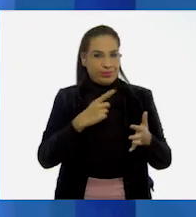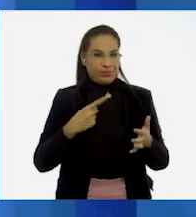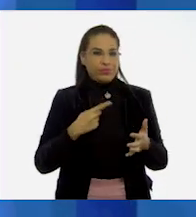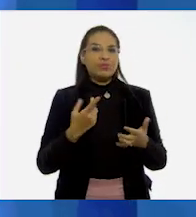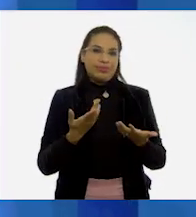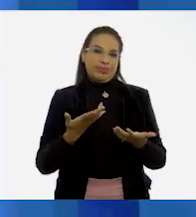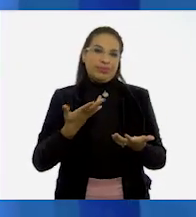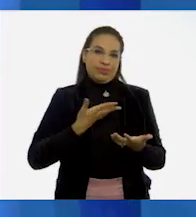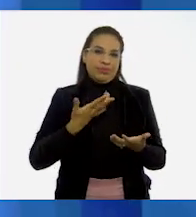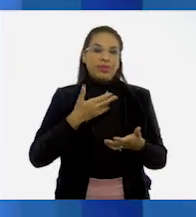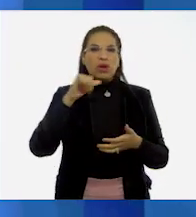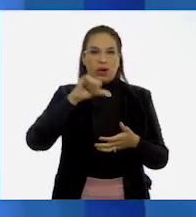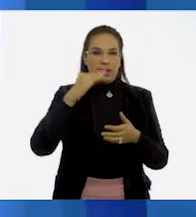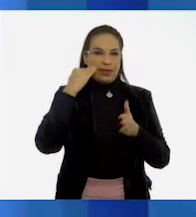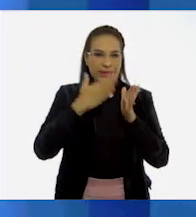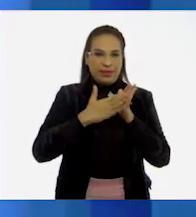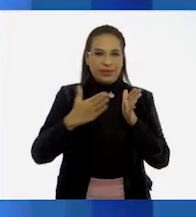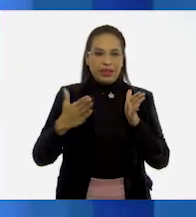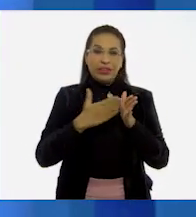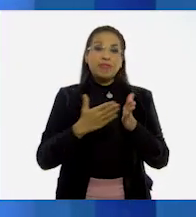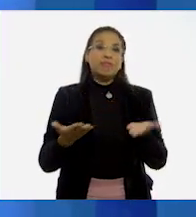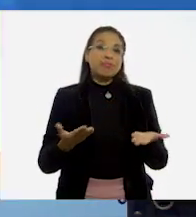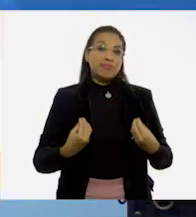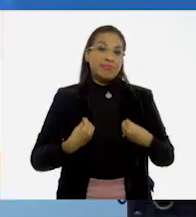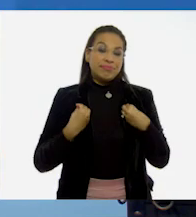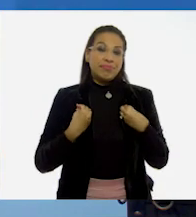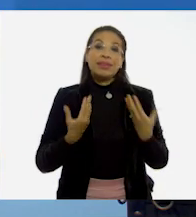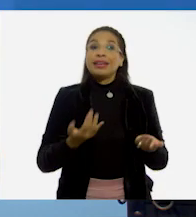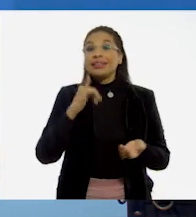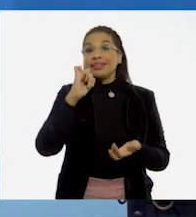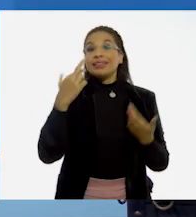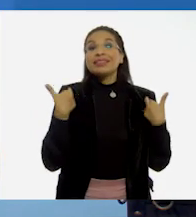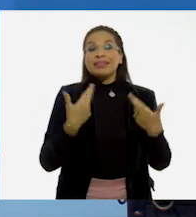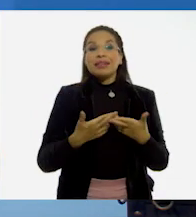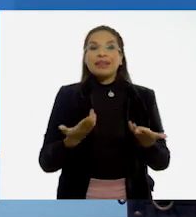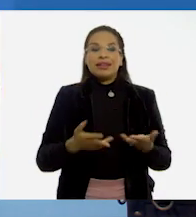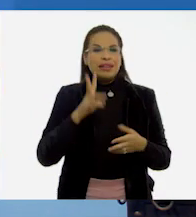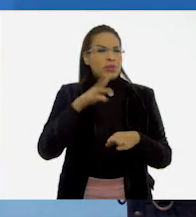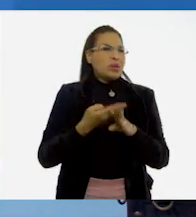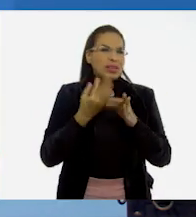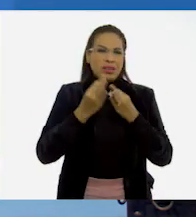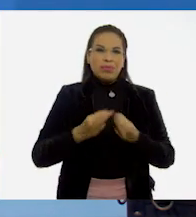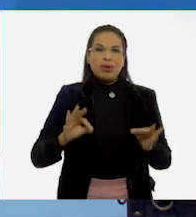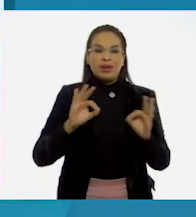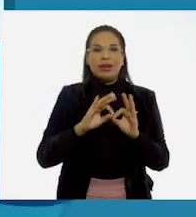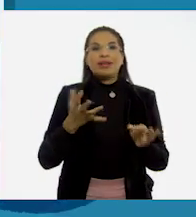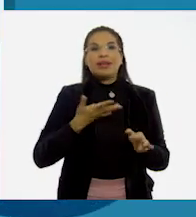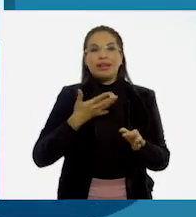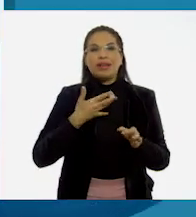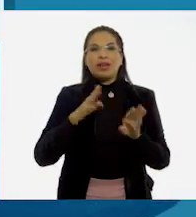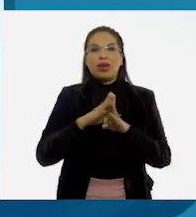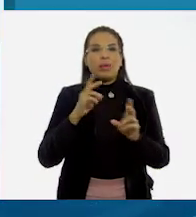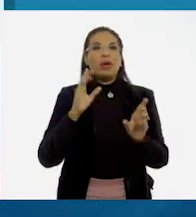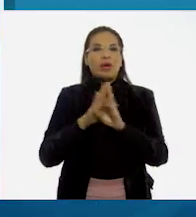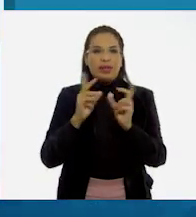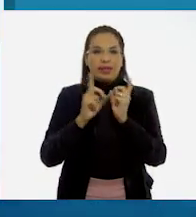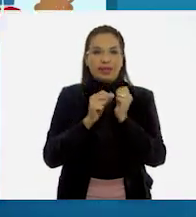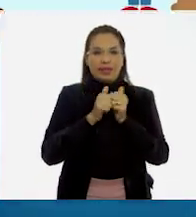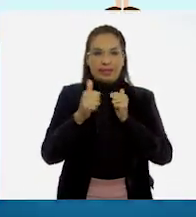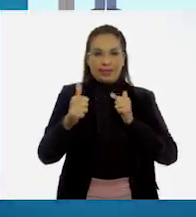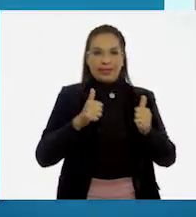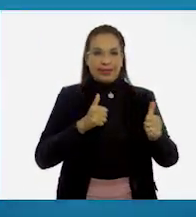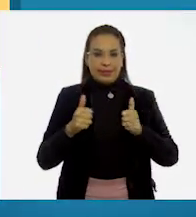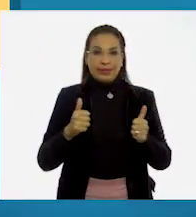de tomar en cuenta en este periodo que estamos atravesando? Sí, maestra. Es muy importante mantener una sana distancia.